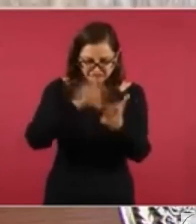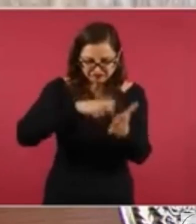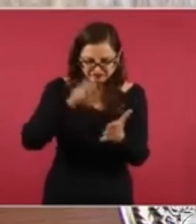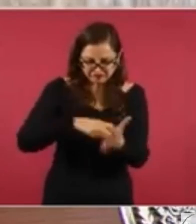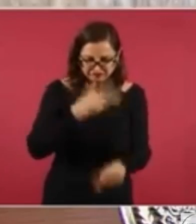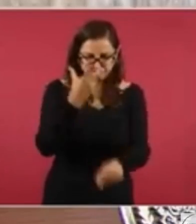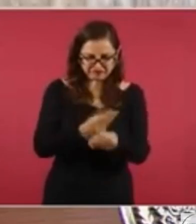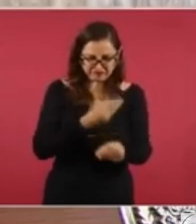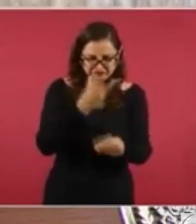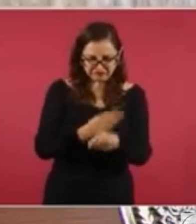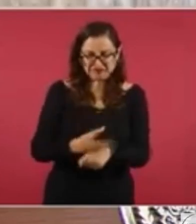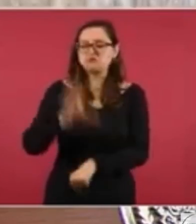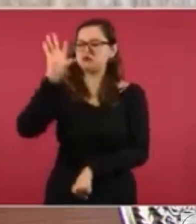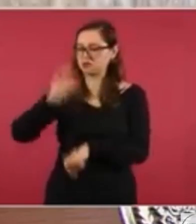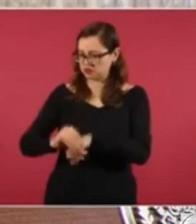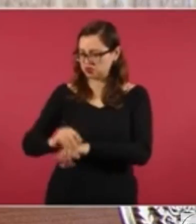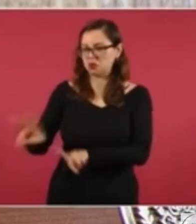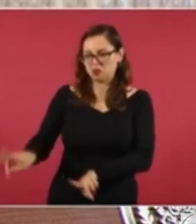tierras comunales. Entonces,